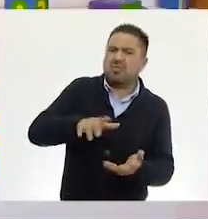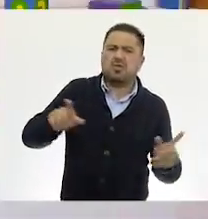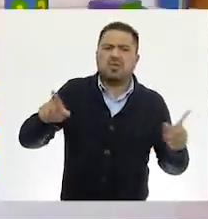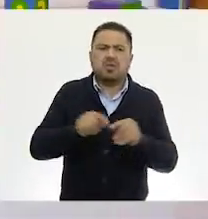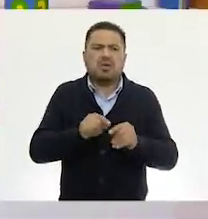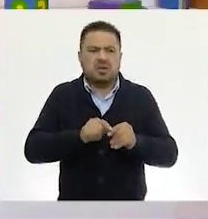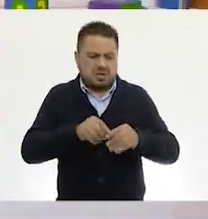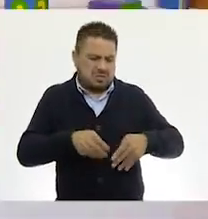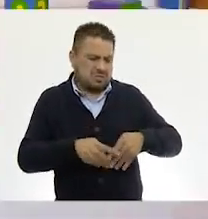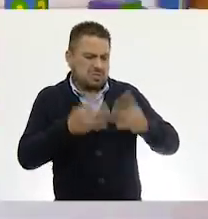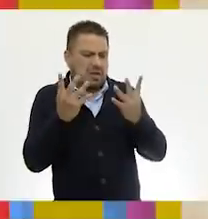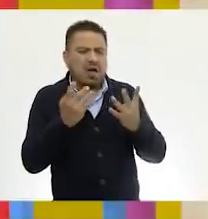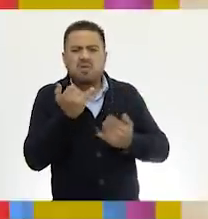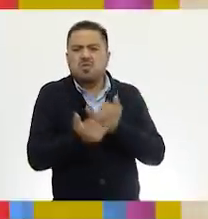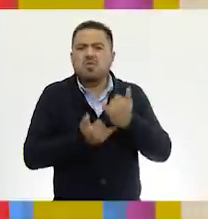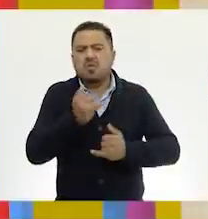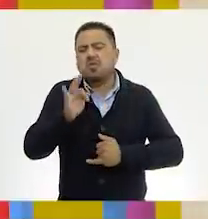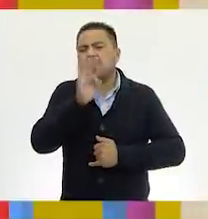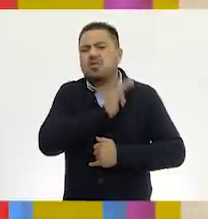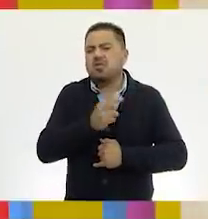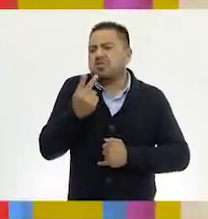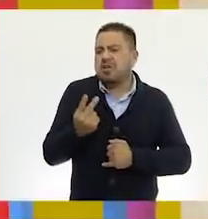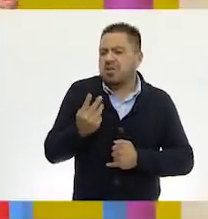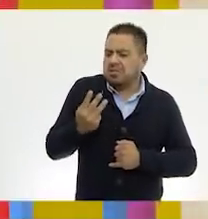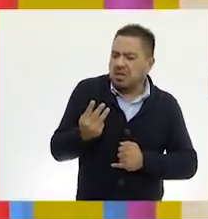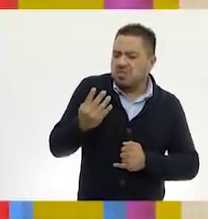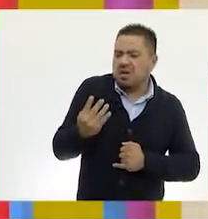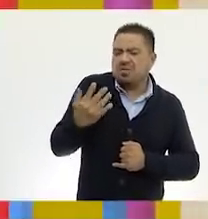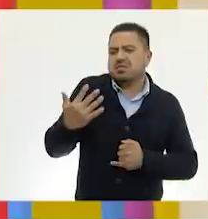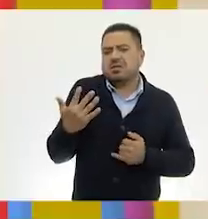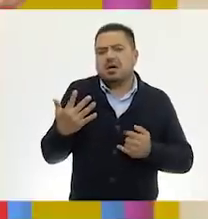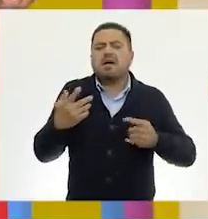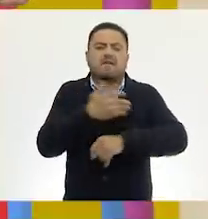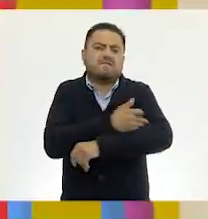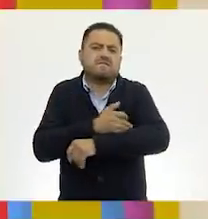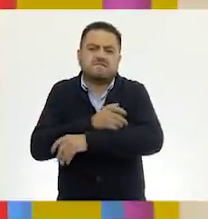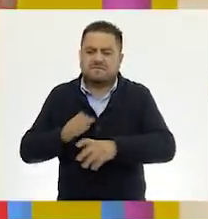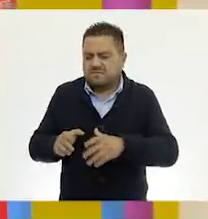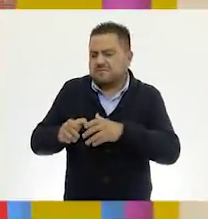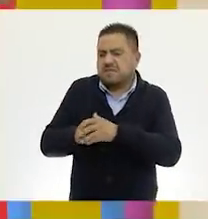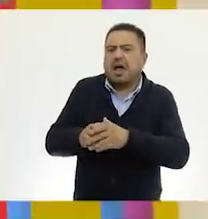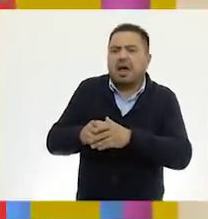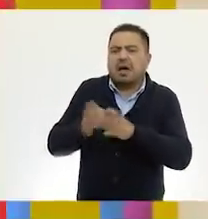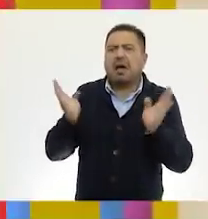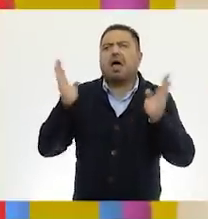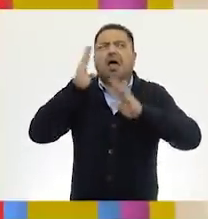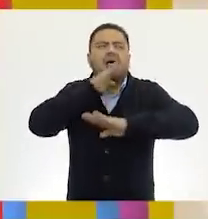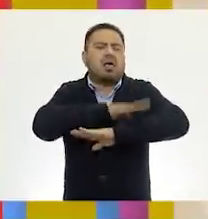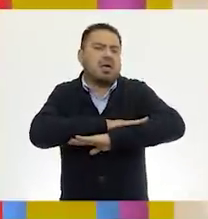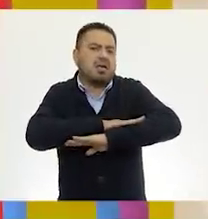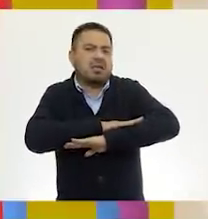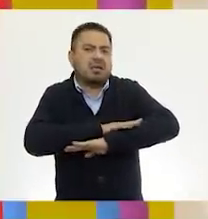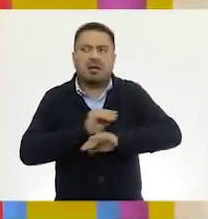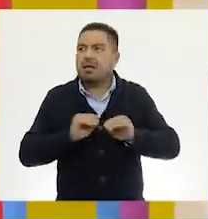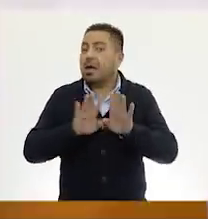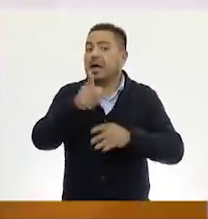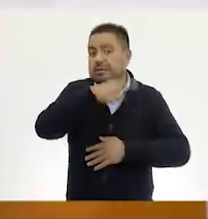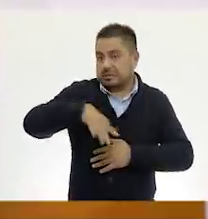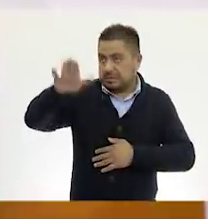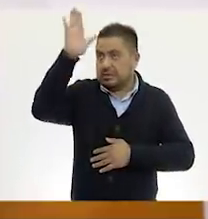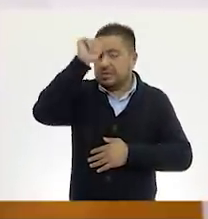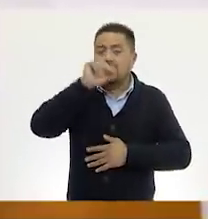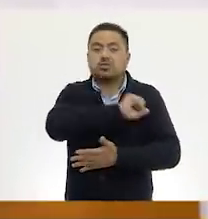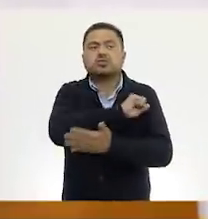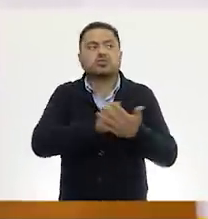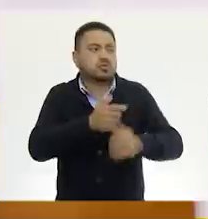un monto de cartas y pueden jugar dos, tres, cuatro, cinco de sus familiares con ustedes para pasar el tiempo. Claro que sí. Muy bien. Recuerden que